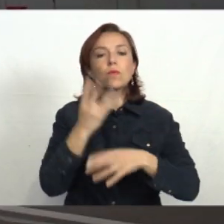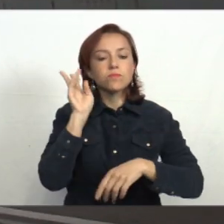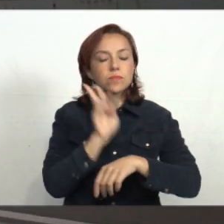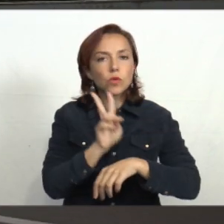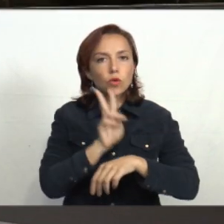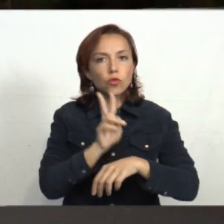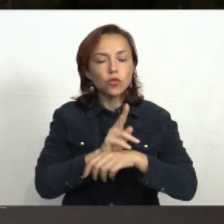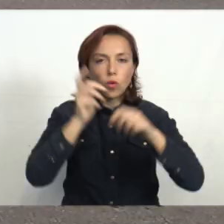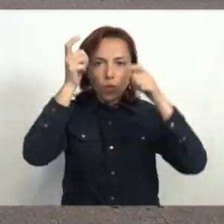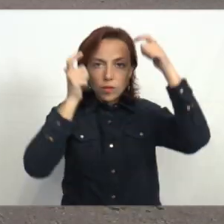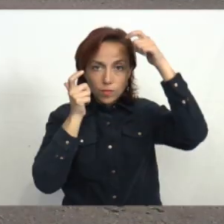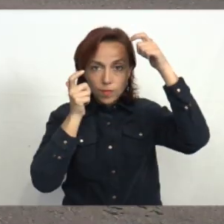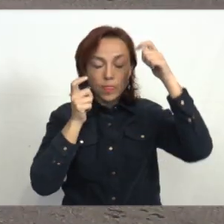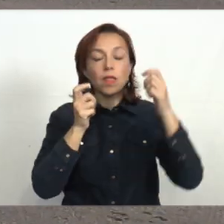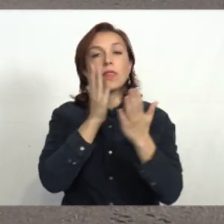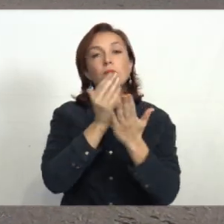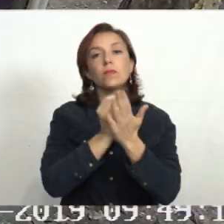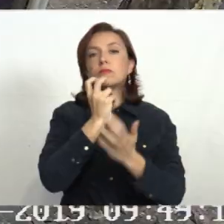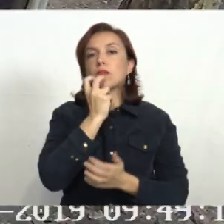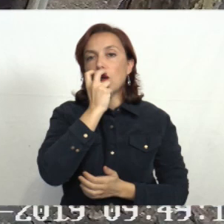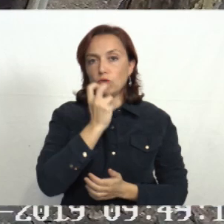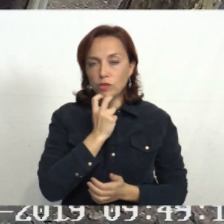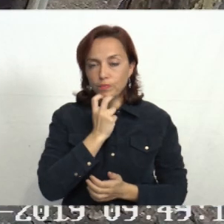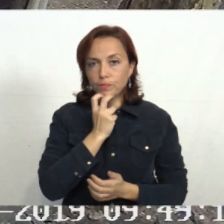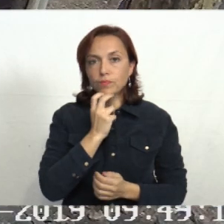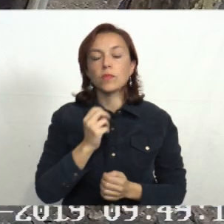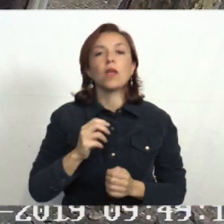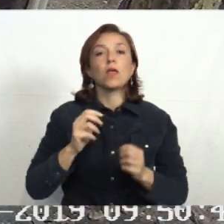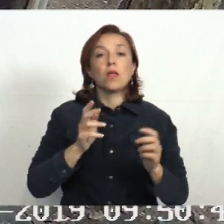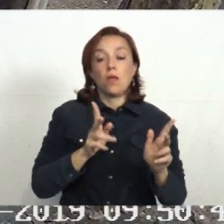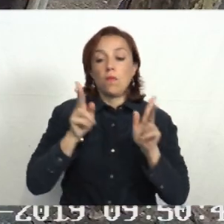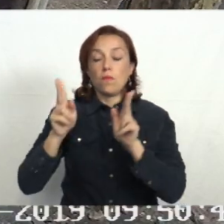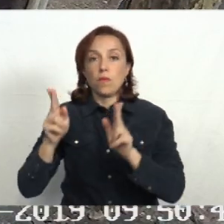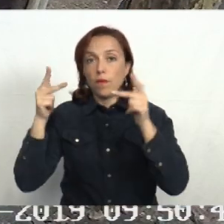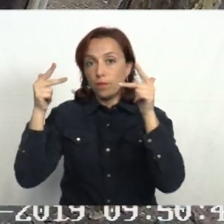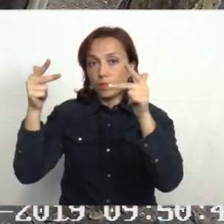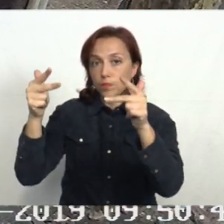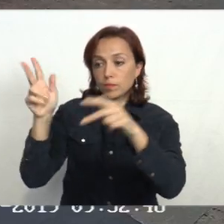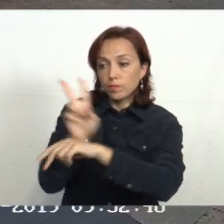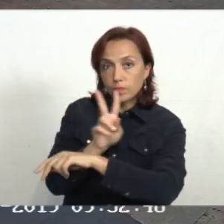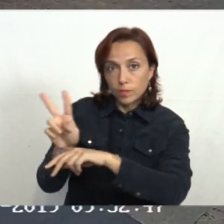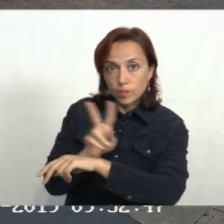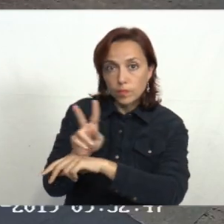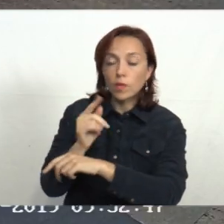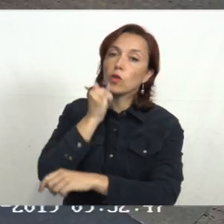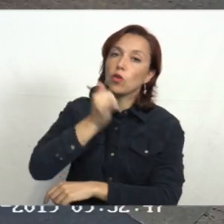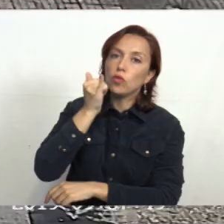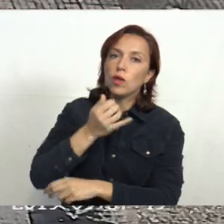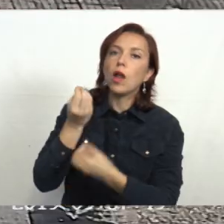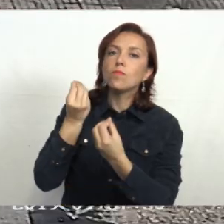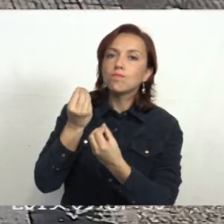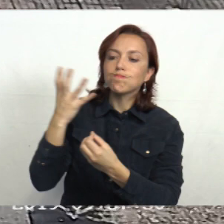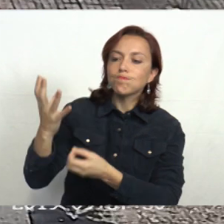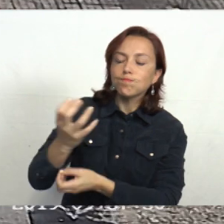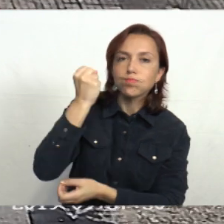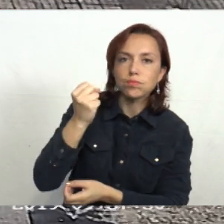Guardia Republicana en el departamento de San José. Y en nuestro segmento de videovigilancia les contaremos cómo las cámaras permitieron el seguimiento